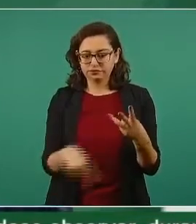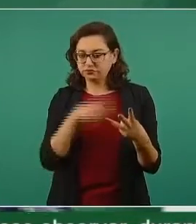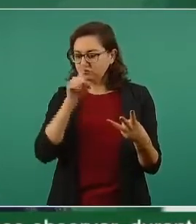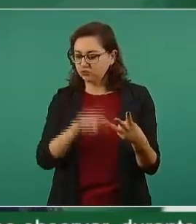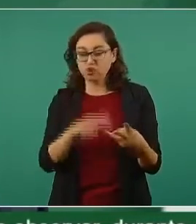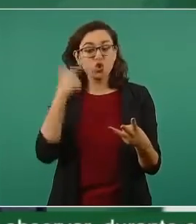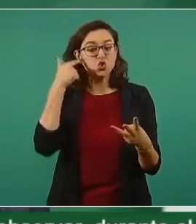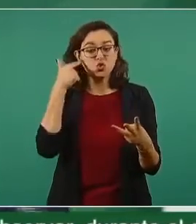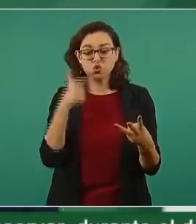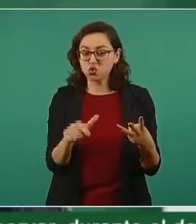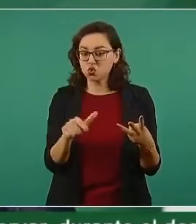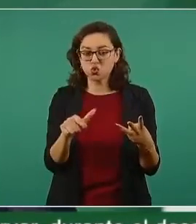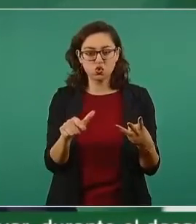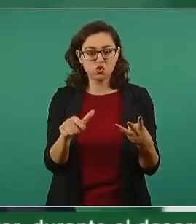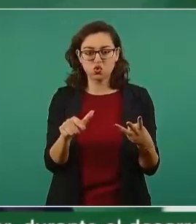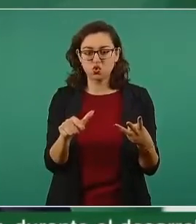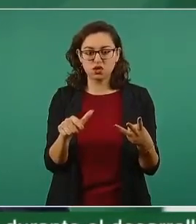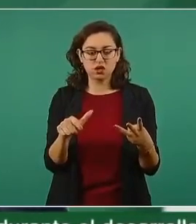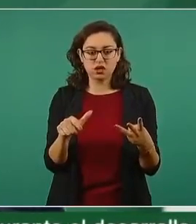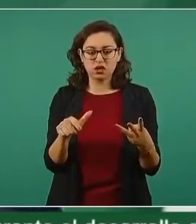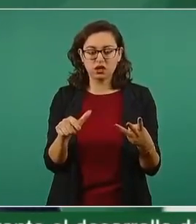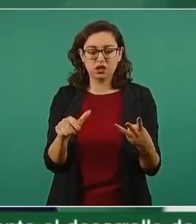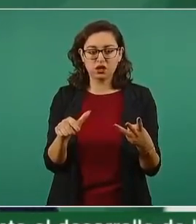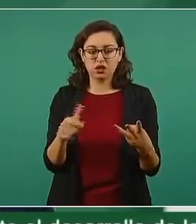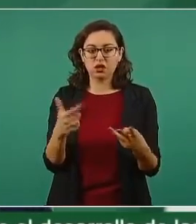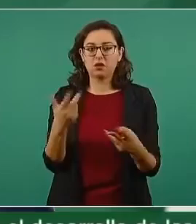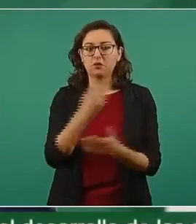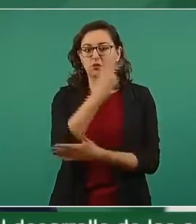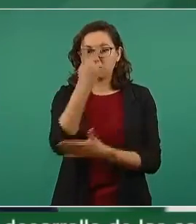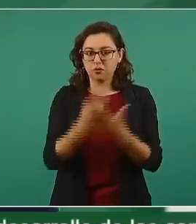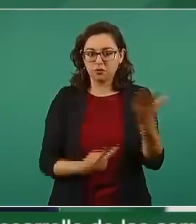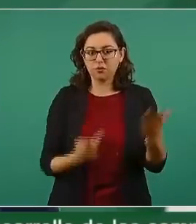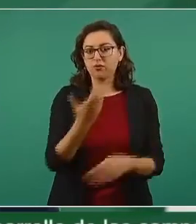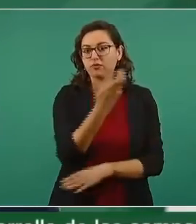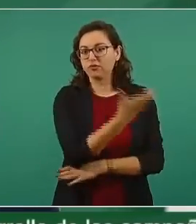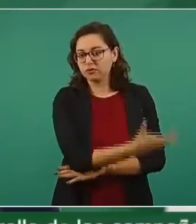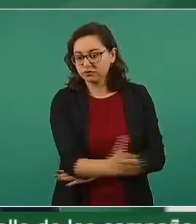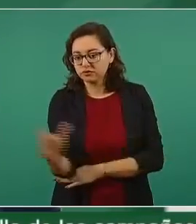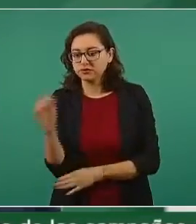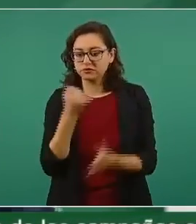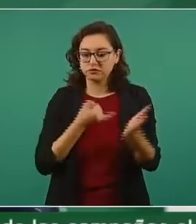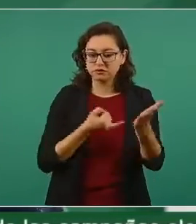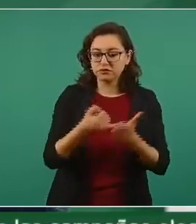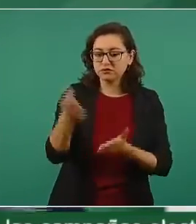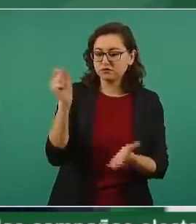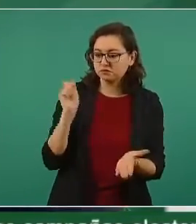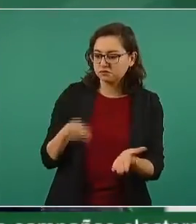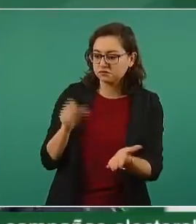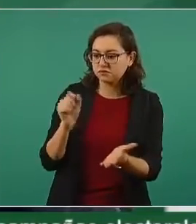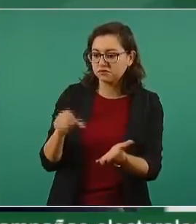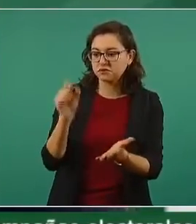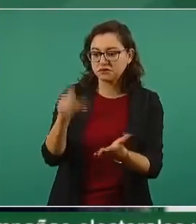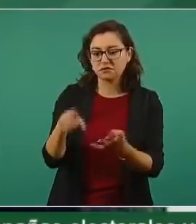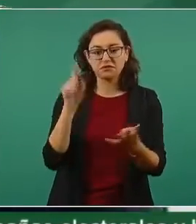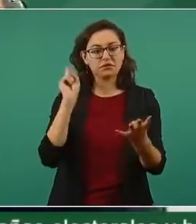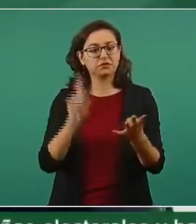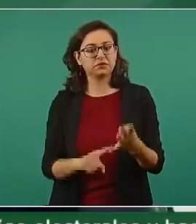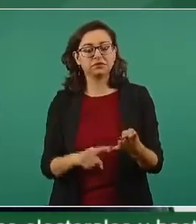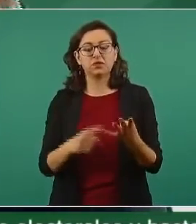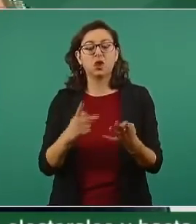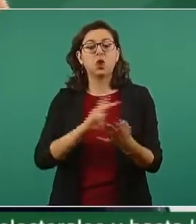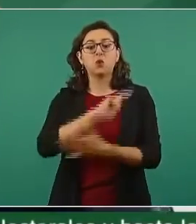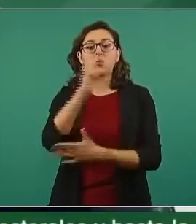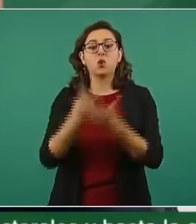están en contra del Sembrando Vida, están en contra de jóvenes